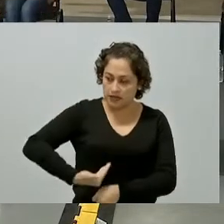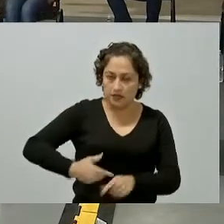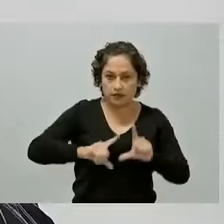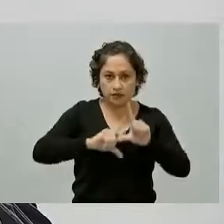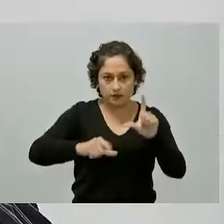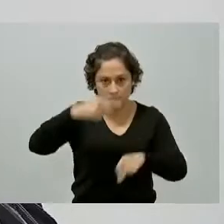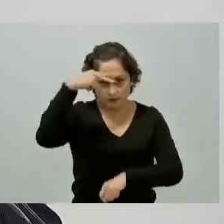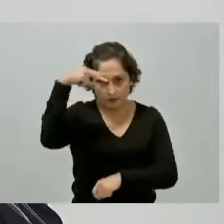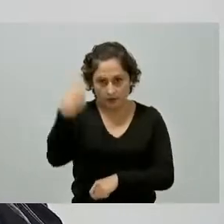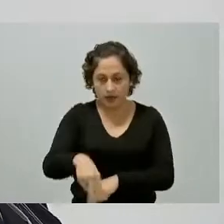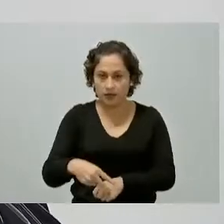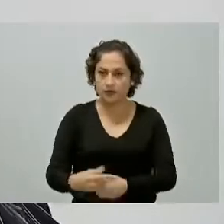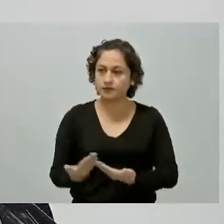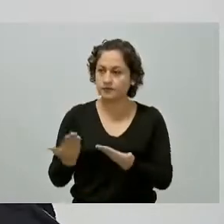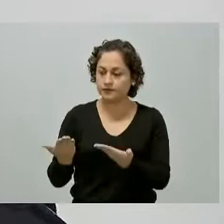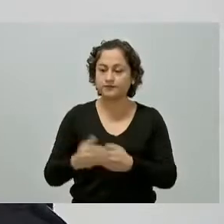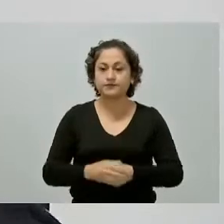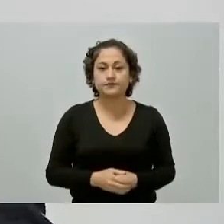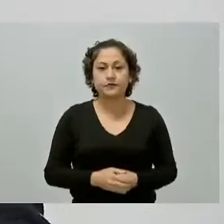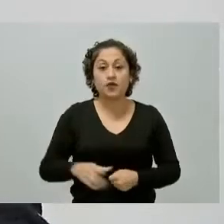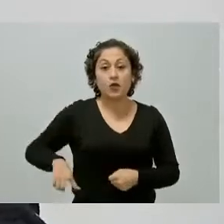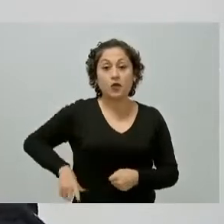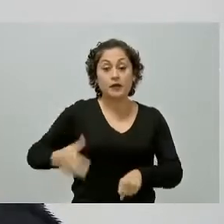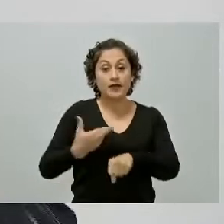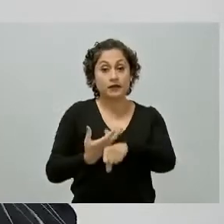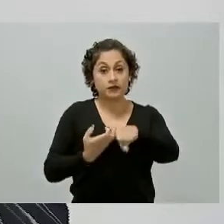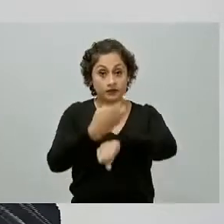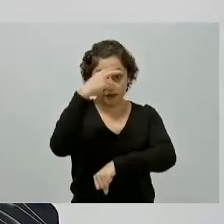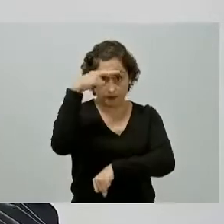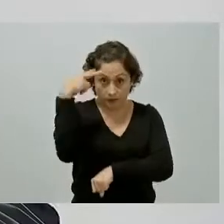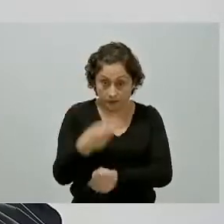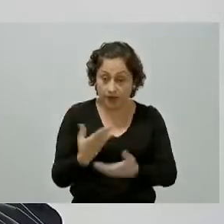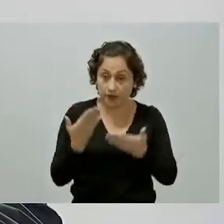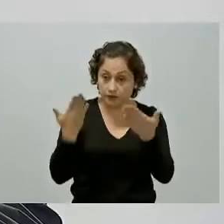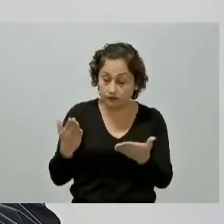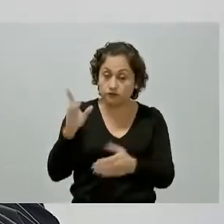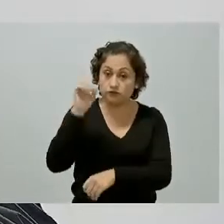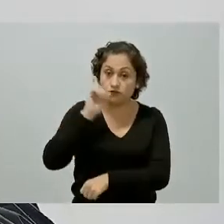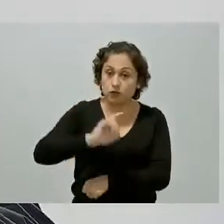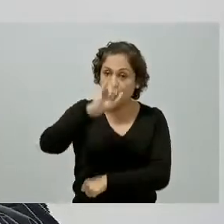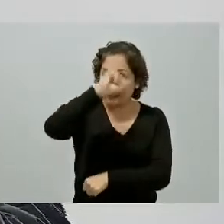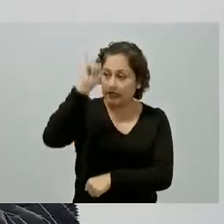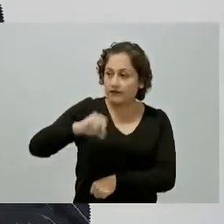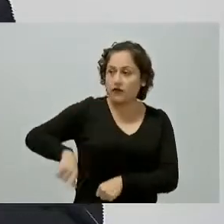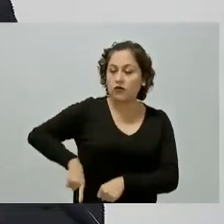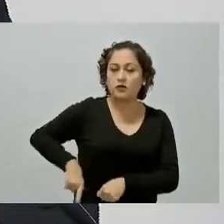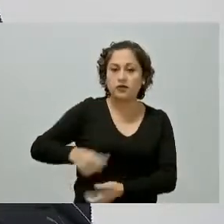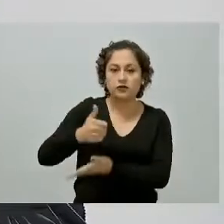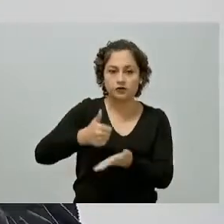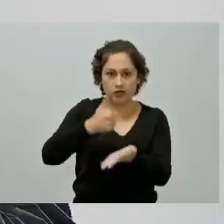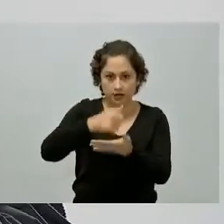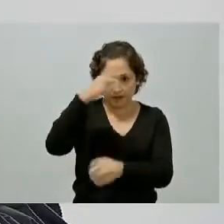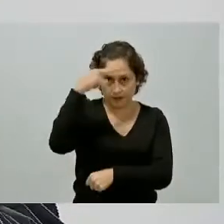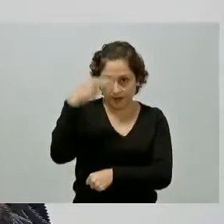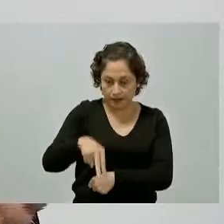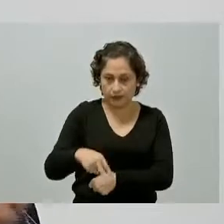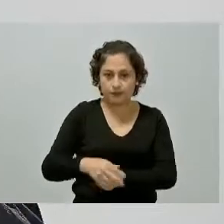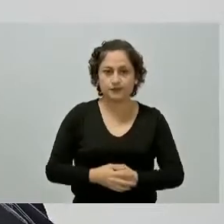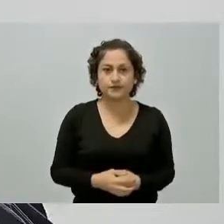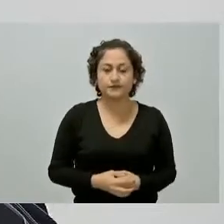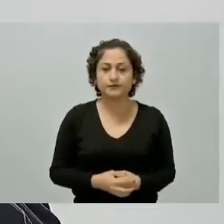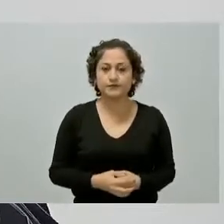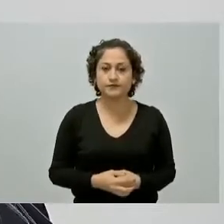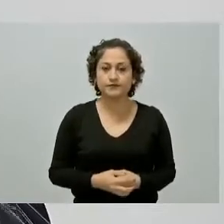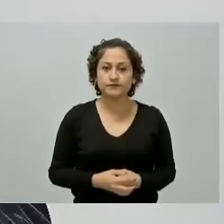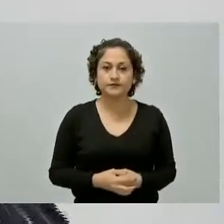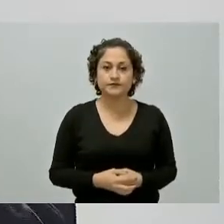señor gobernador del Estado de México señora jefa de gobierno de la Ciudad de México como lo han